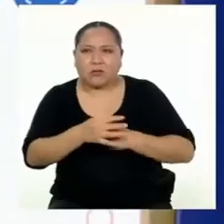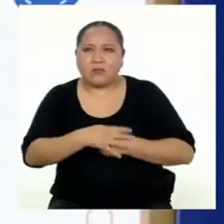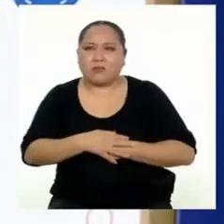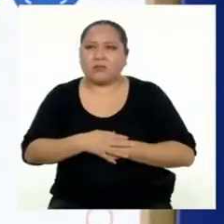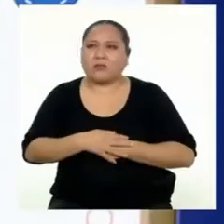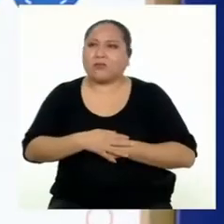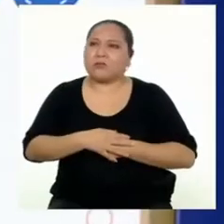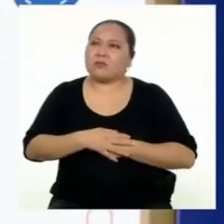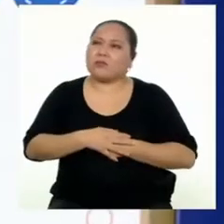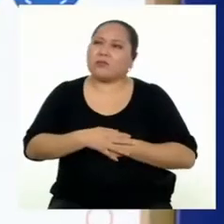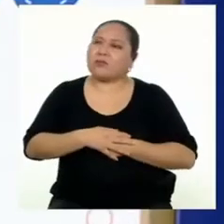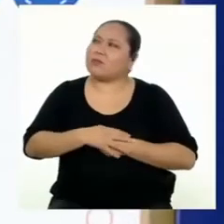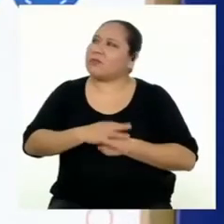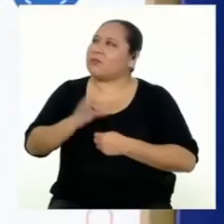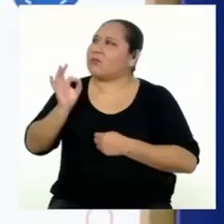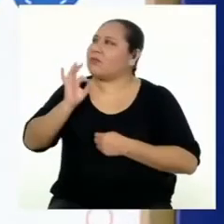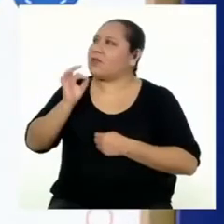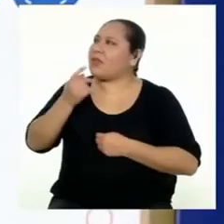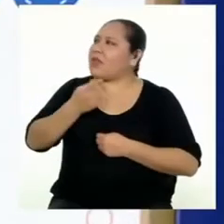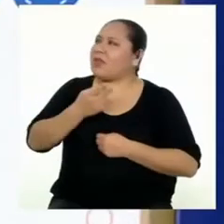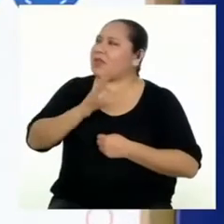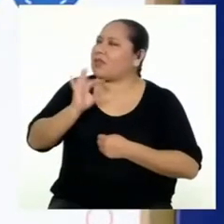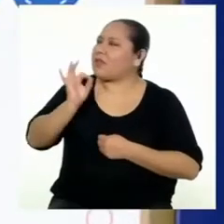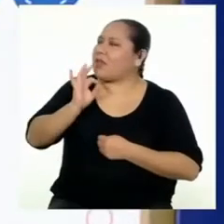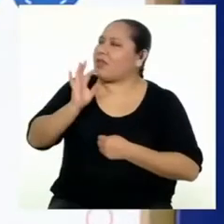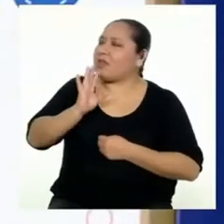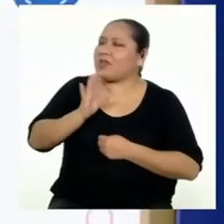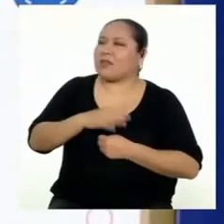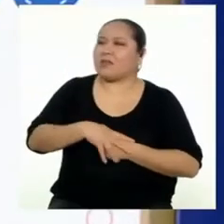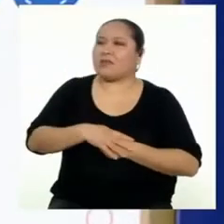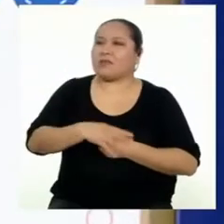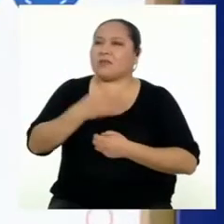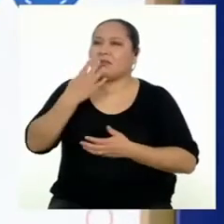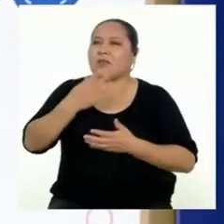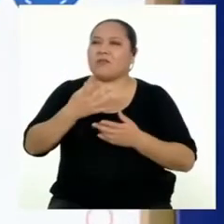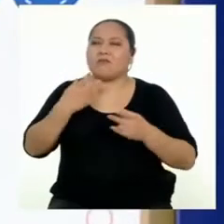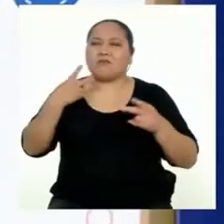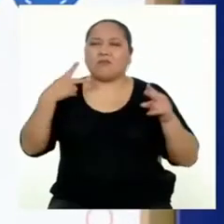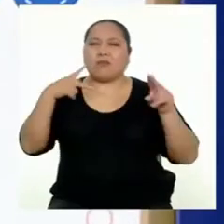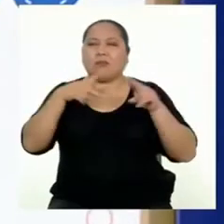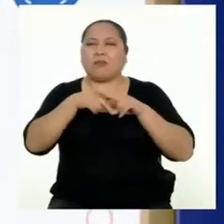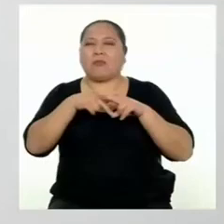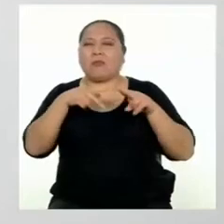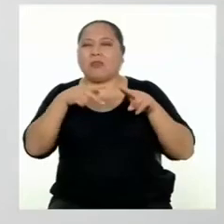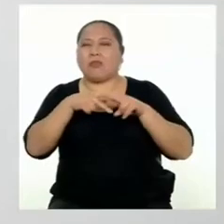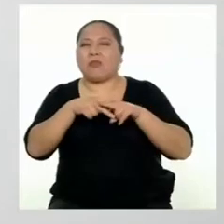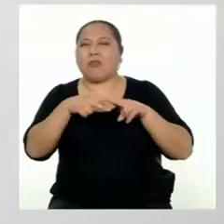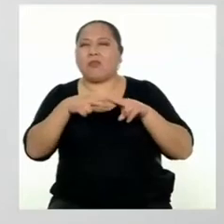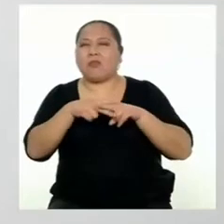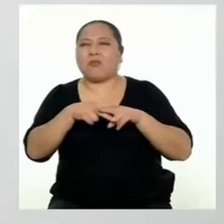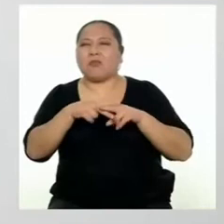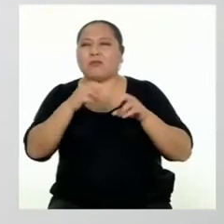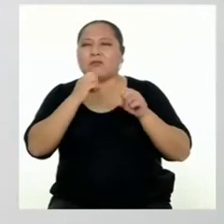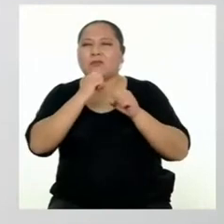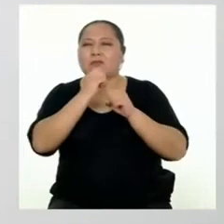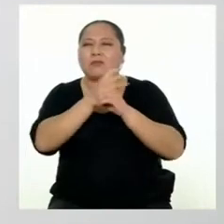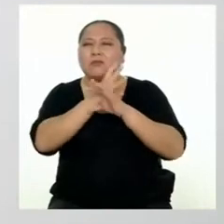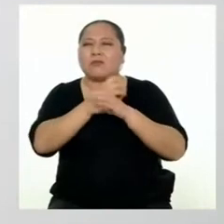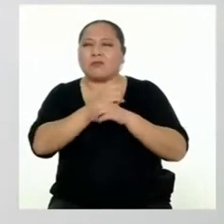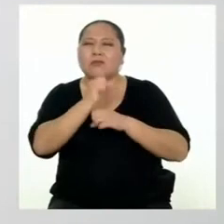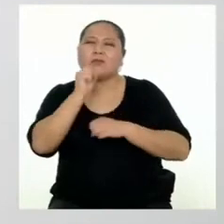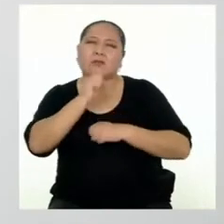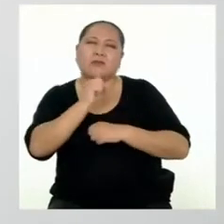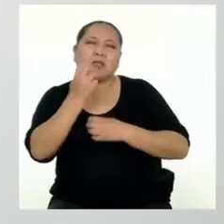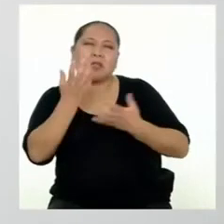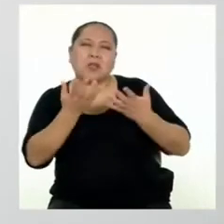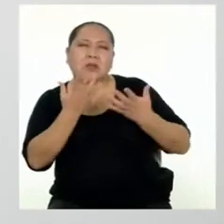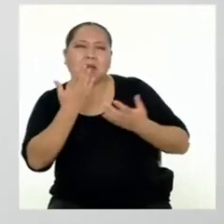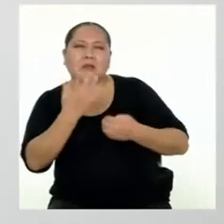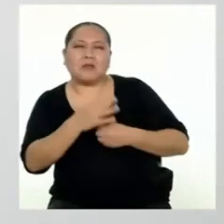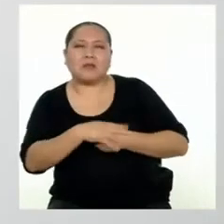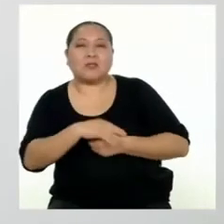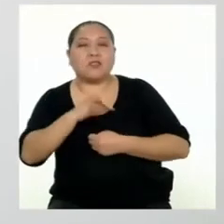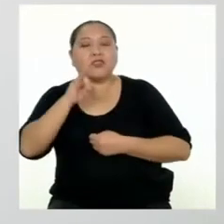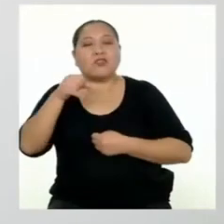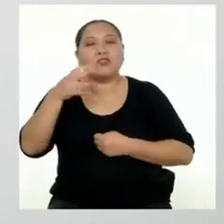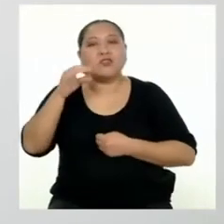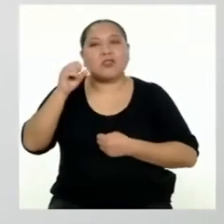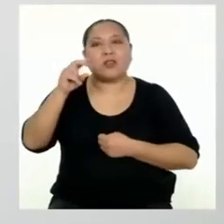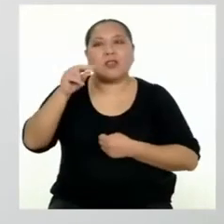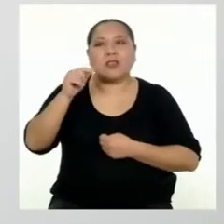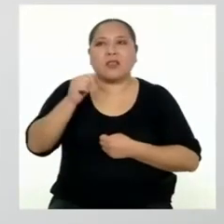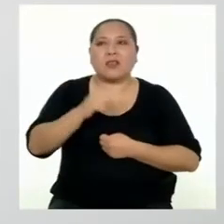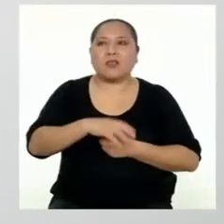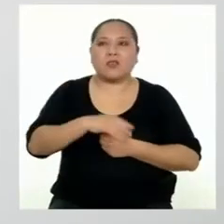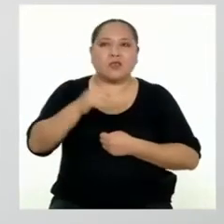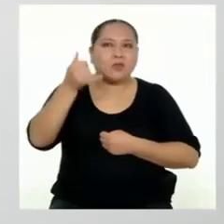Eh, nadie, nadie. Seguro hubo una interferencia en la videollamada. Sí, de repente fue eso. Jonathan,